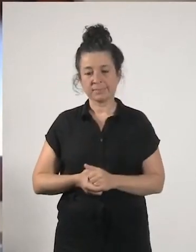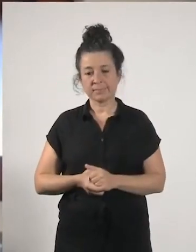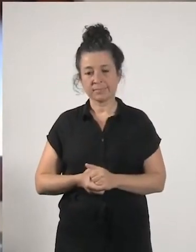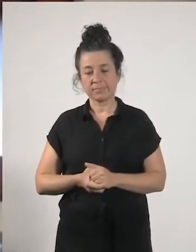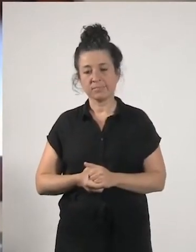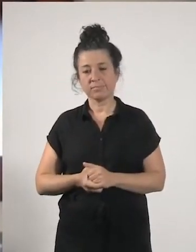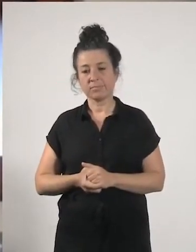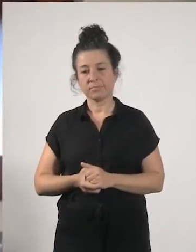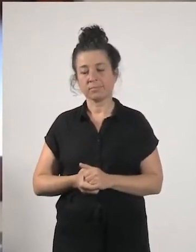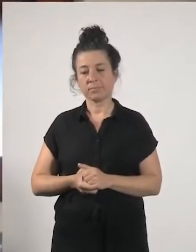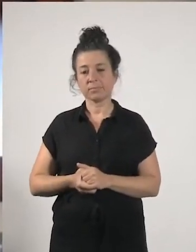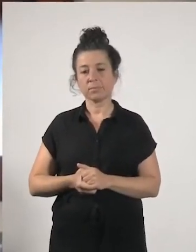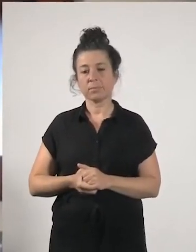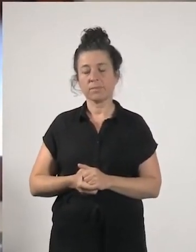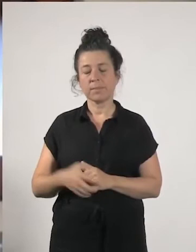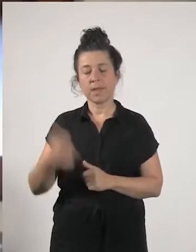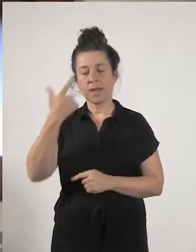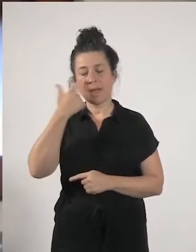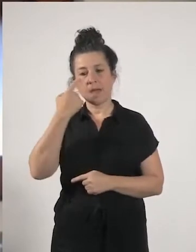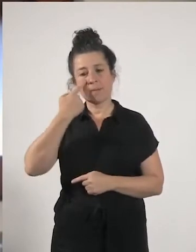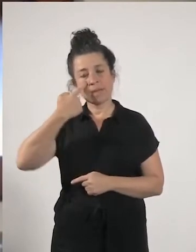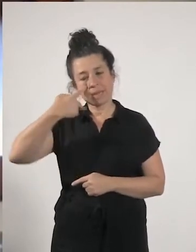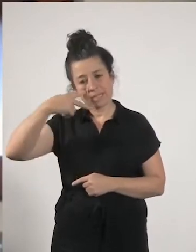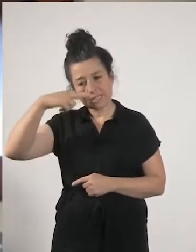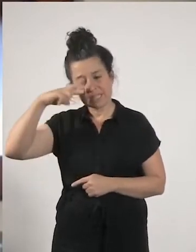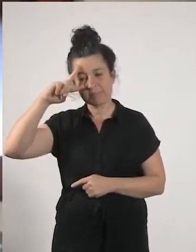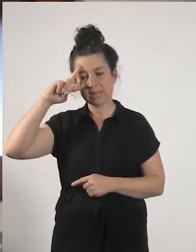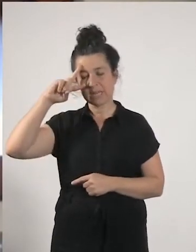a ver experiencias